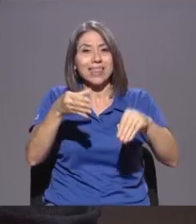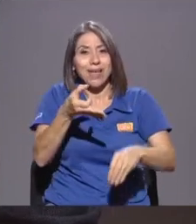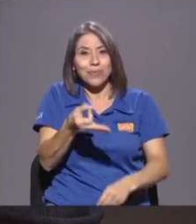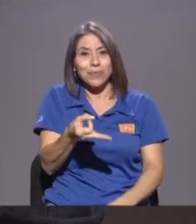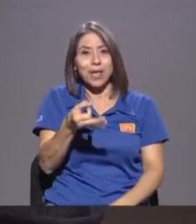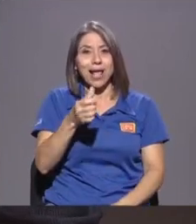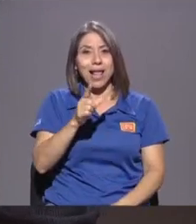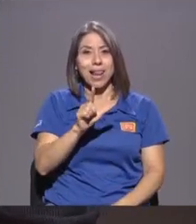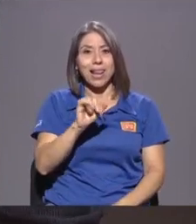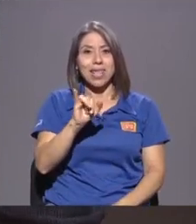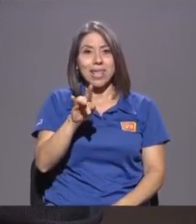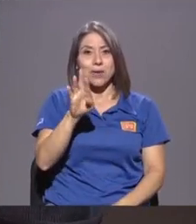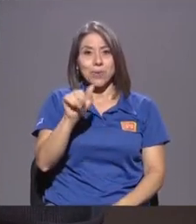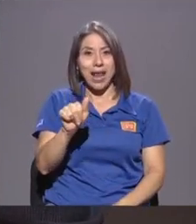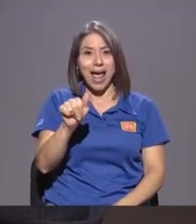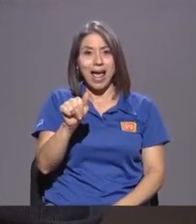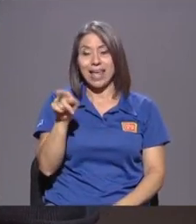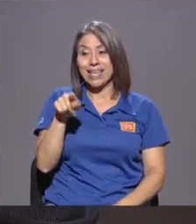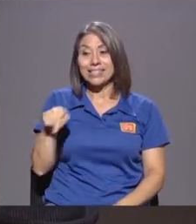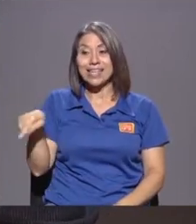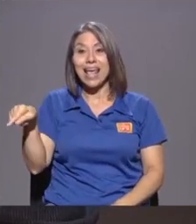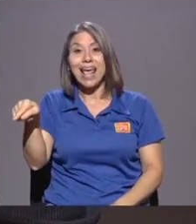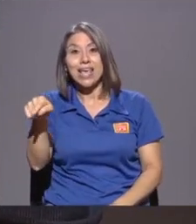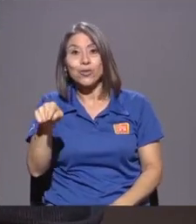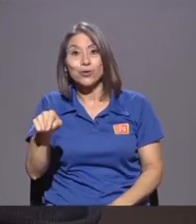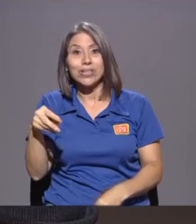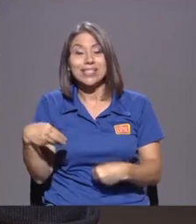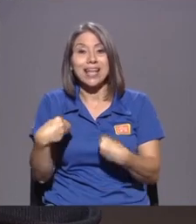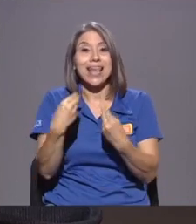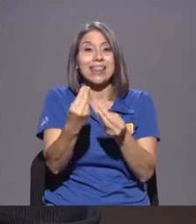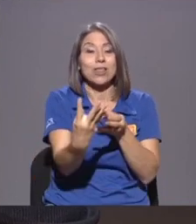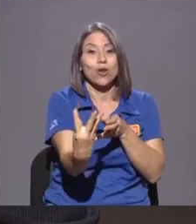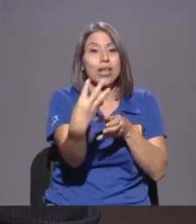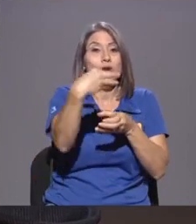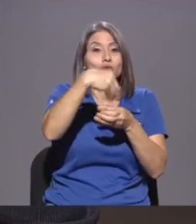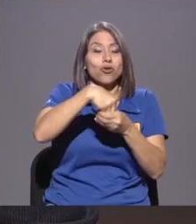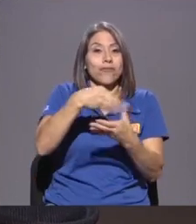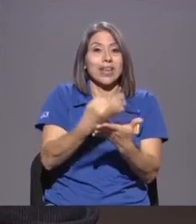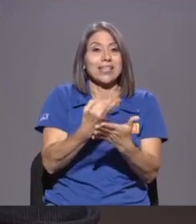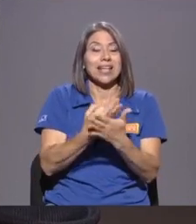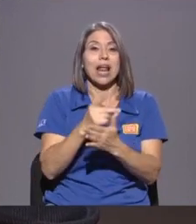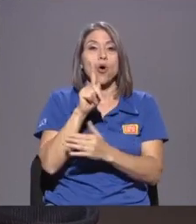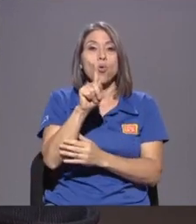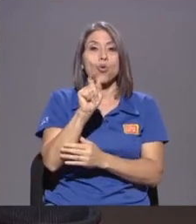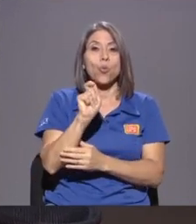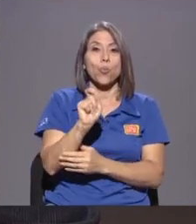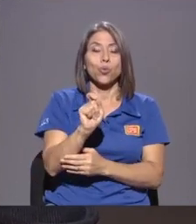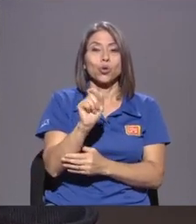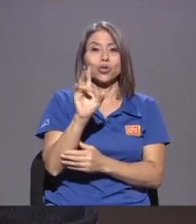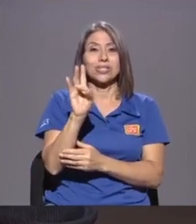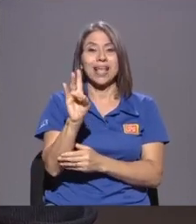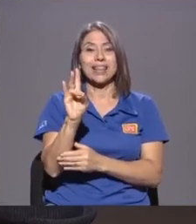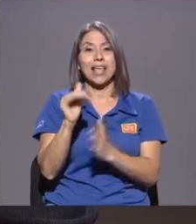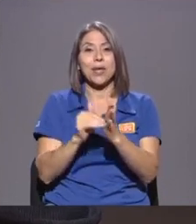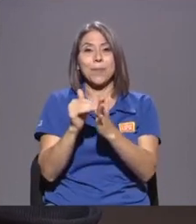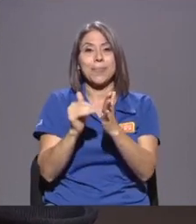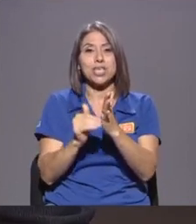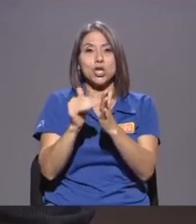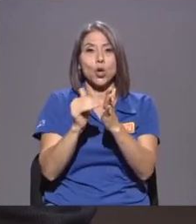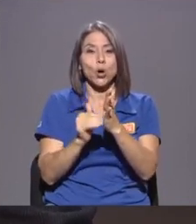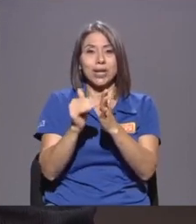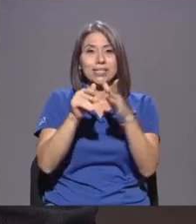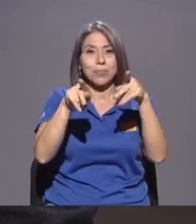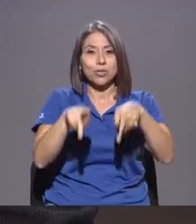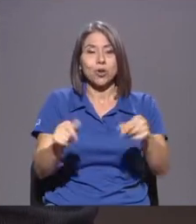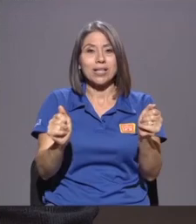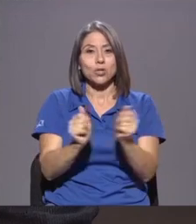Que Ellos Estarían Dándole Inclusión Financiera A 1.7 Billones De Personas Que Tienen Celular Pero Que